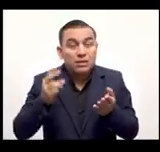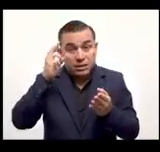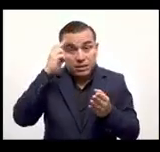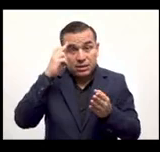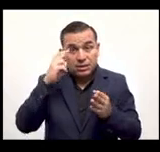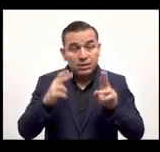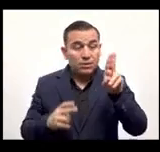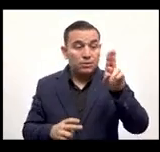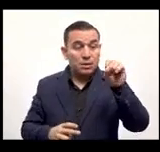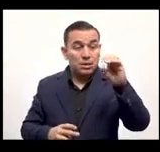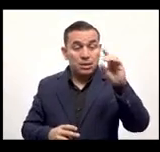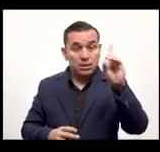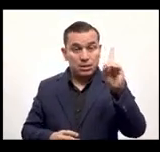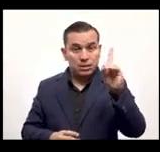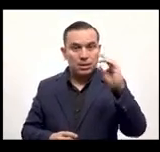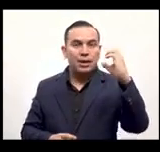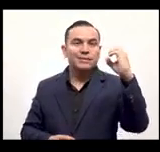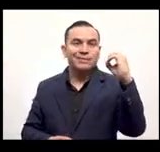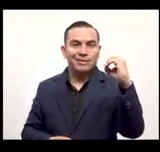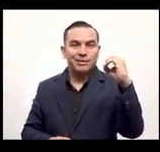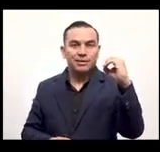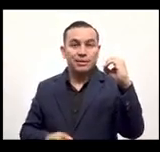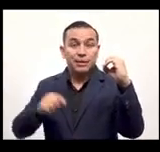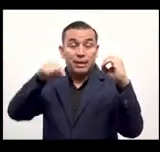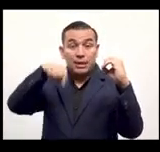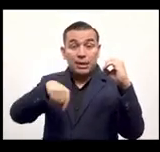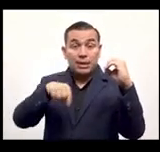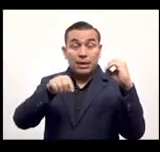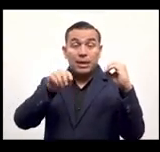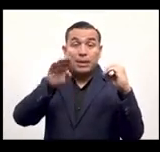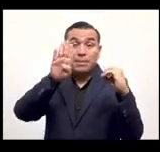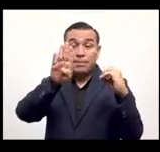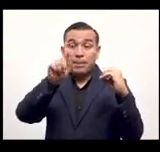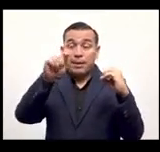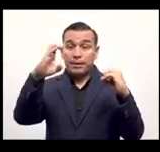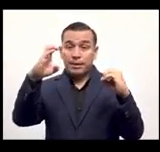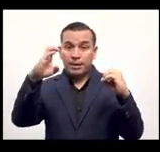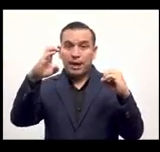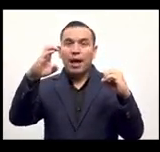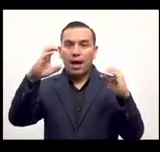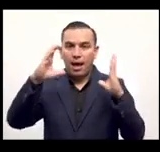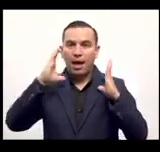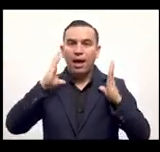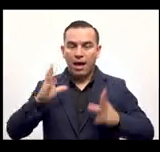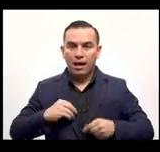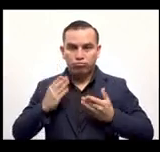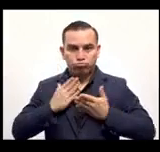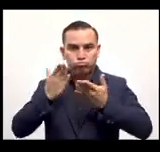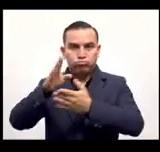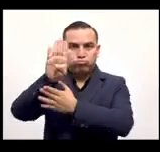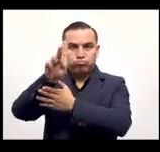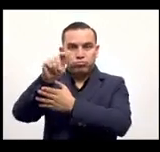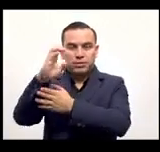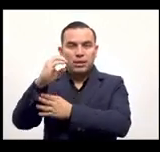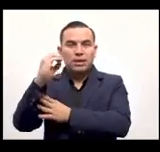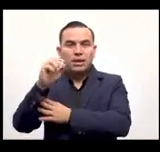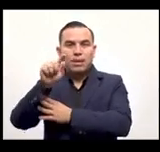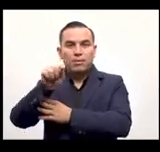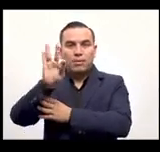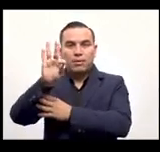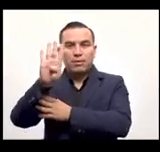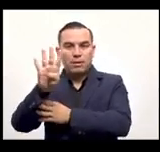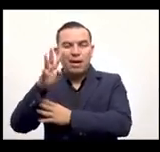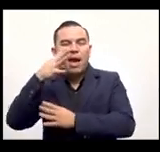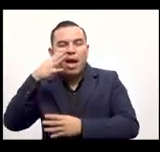venta en dólares y por lo tanto aún tiene 0 pero la parte en bitcoin el gobierno le deposita 30 dólares equivalentes a los bitcoins que dicen